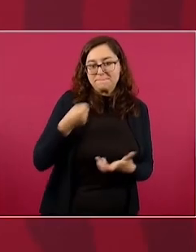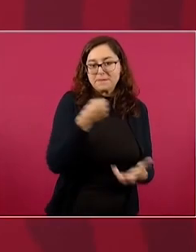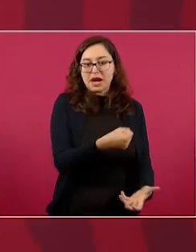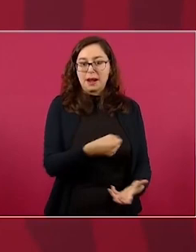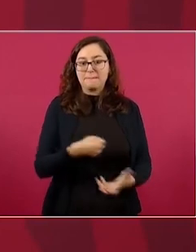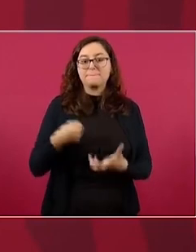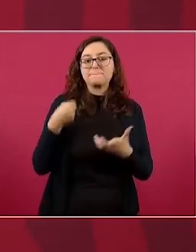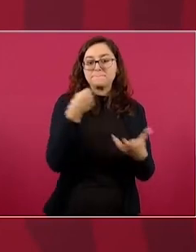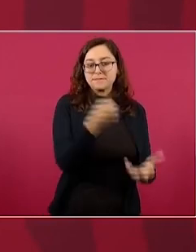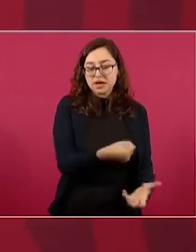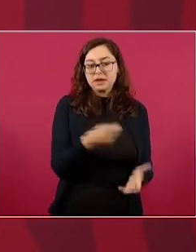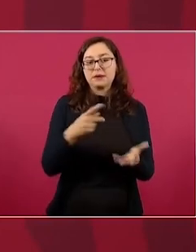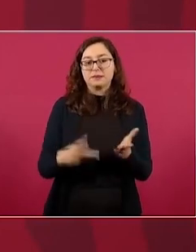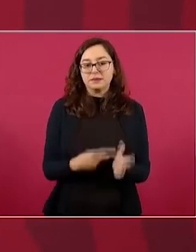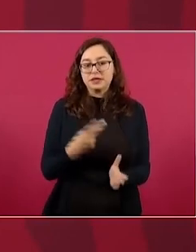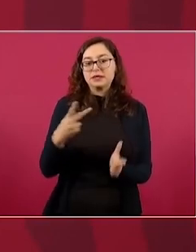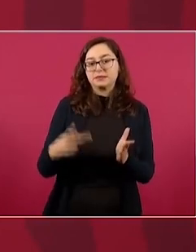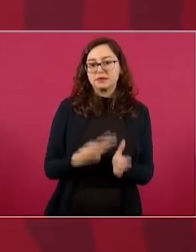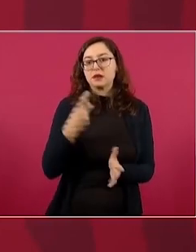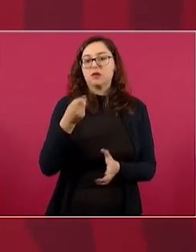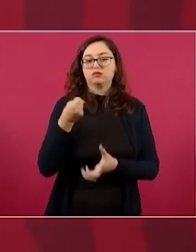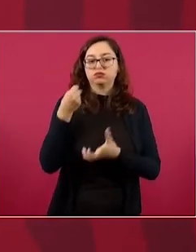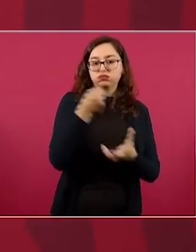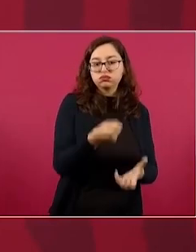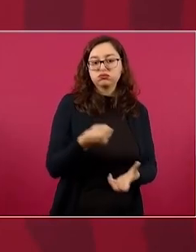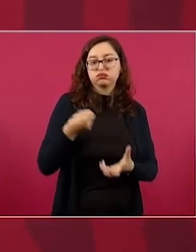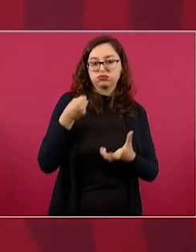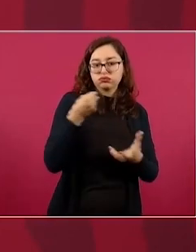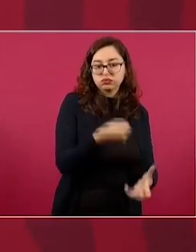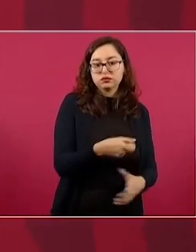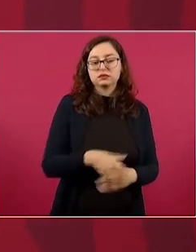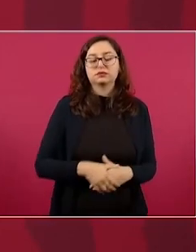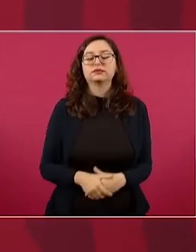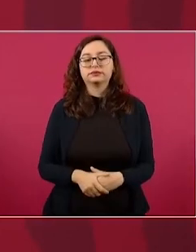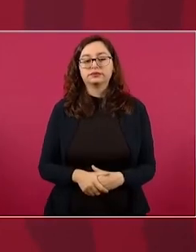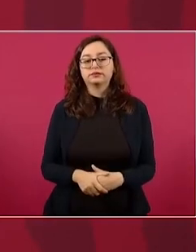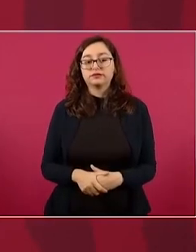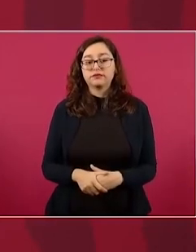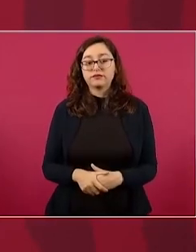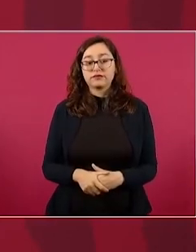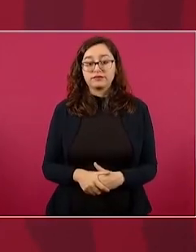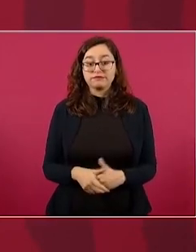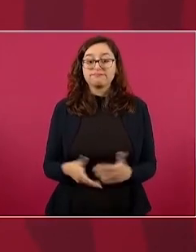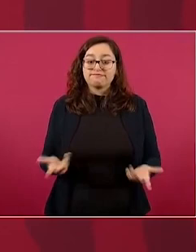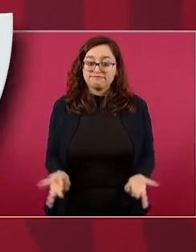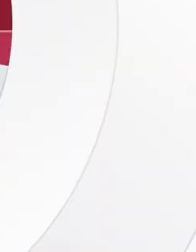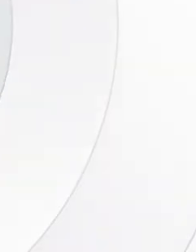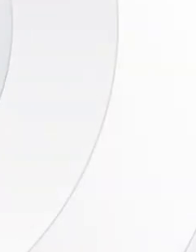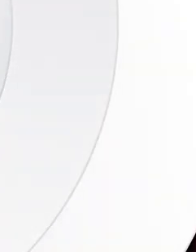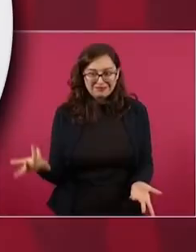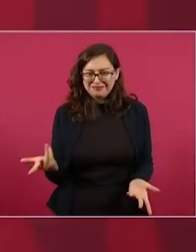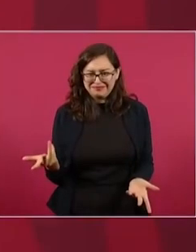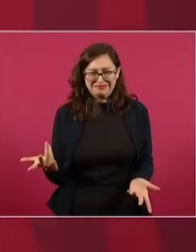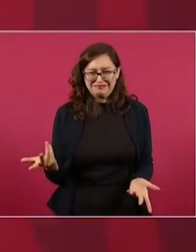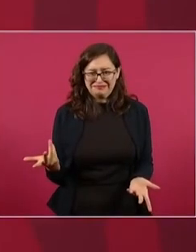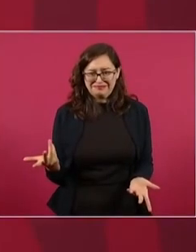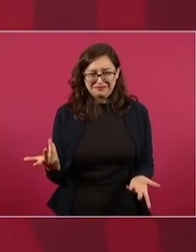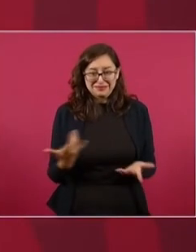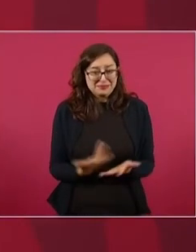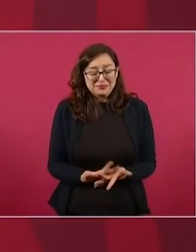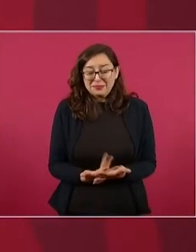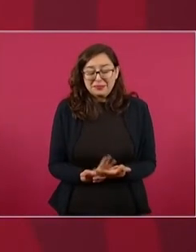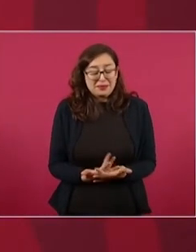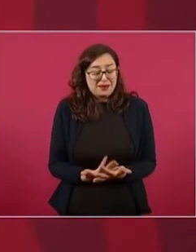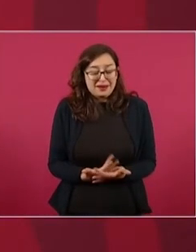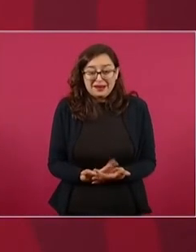hemos estado invirtiendo y también tenemos que tratar el problema estructural. Y